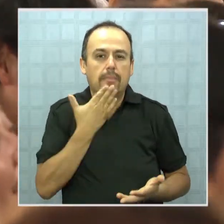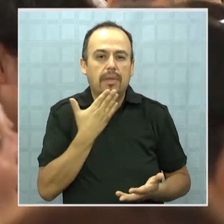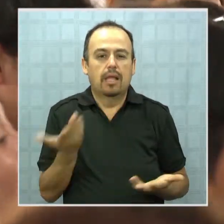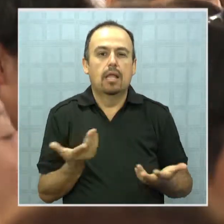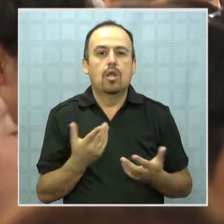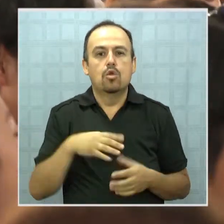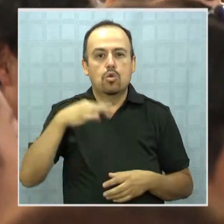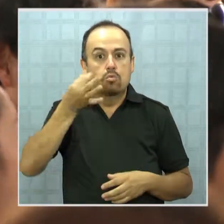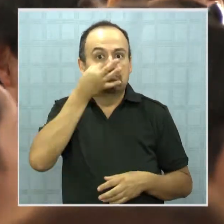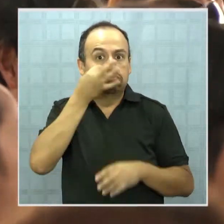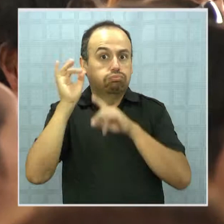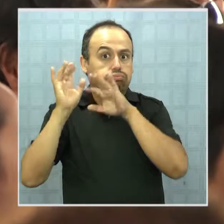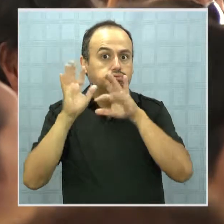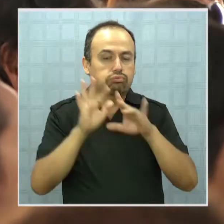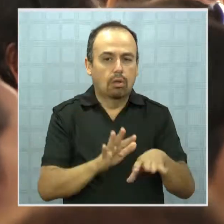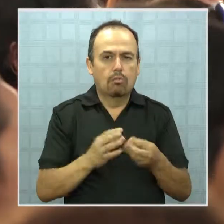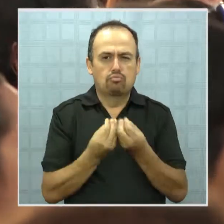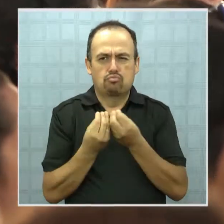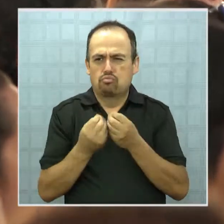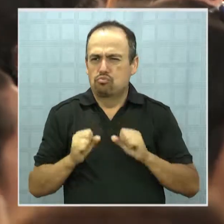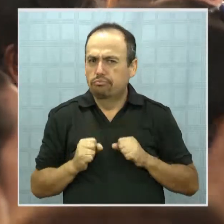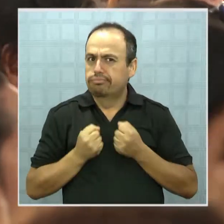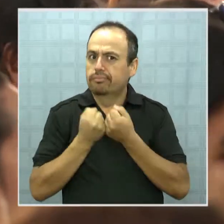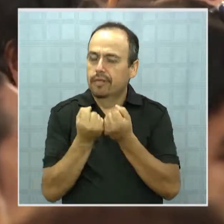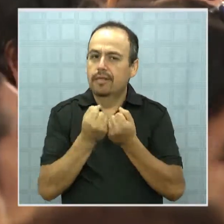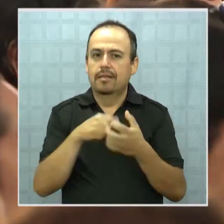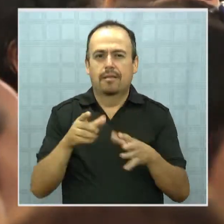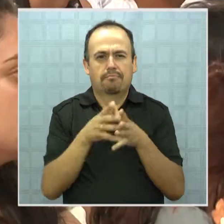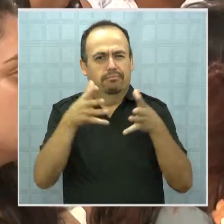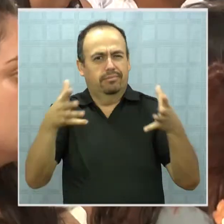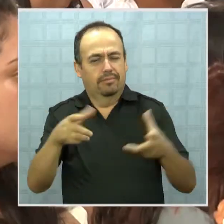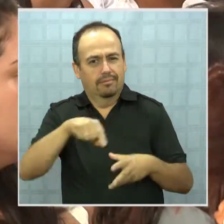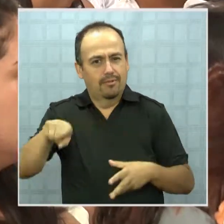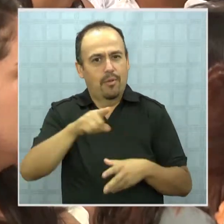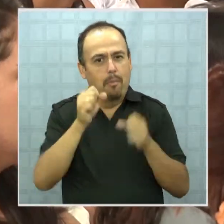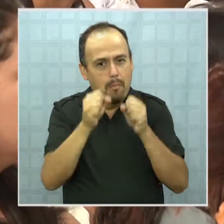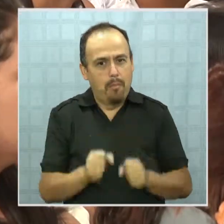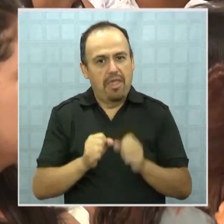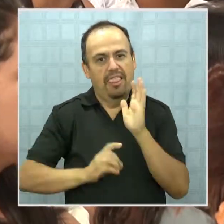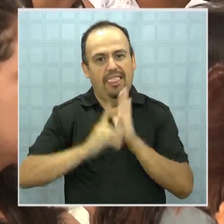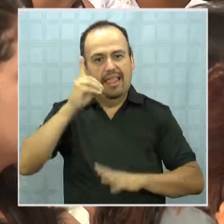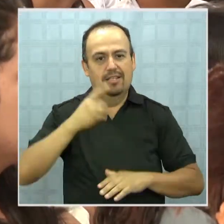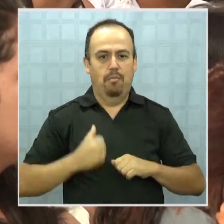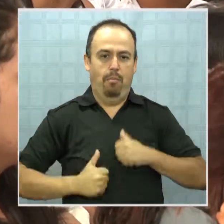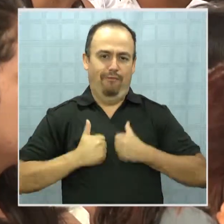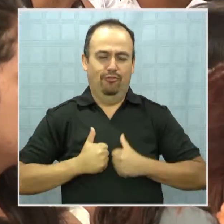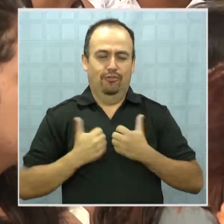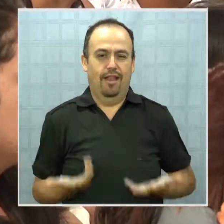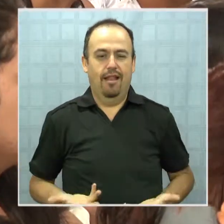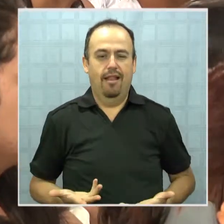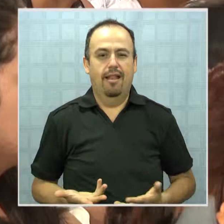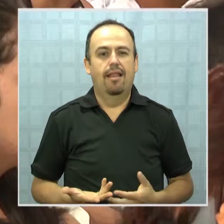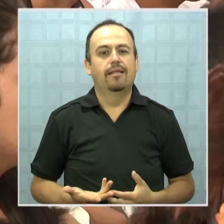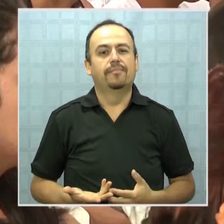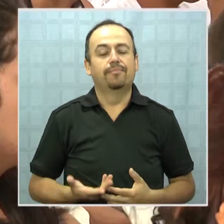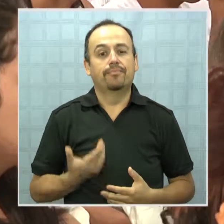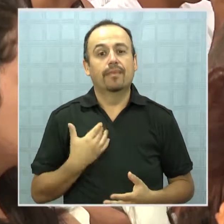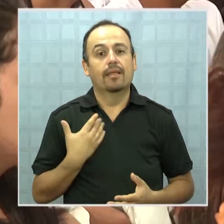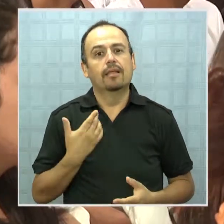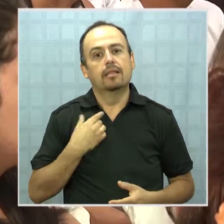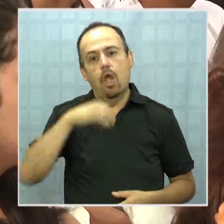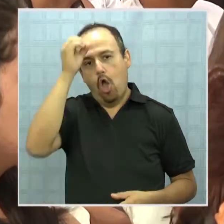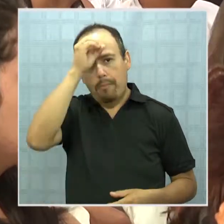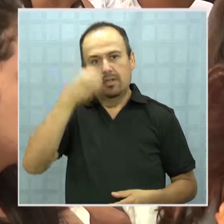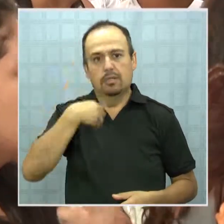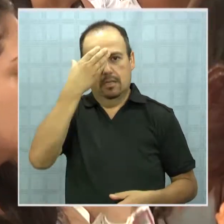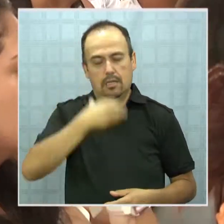sino también el turismo, donde hay un potencial inmenso para que puedan desarrollarse profesionalmente. Finalmente, Himalay